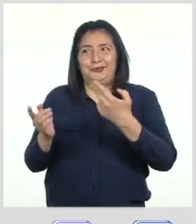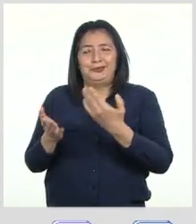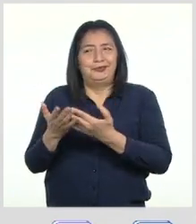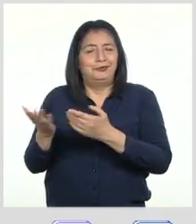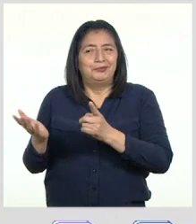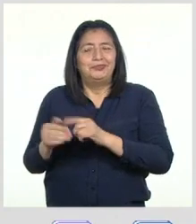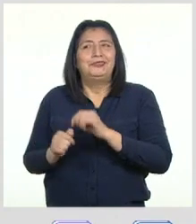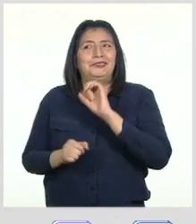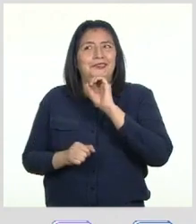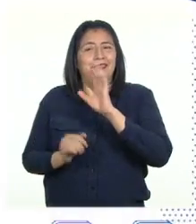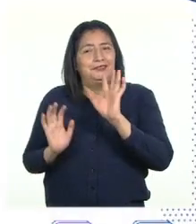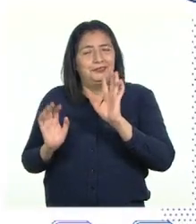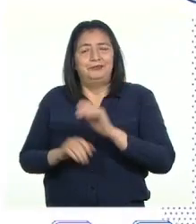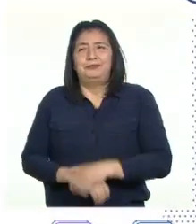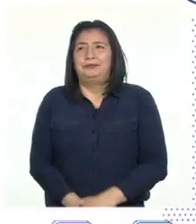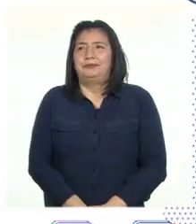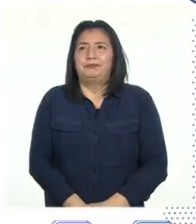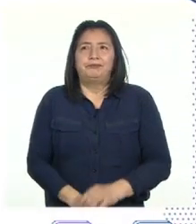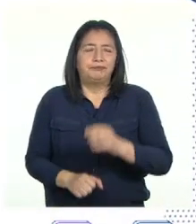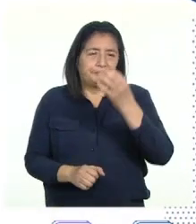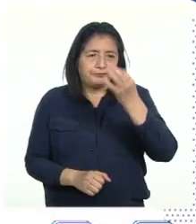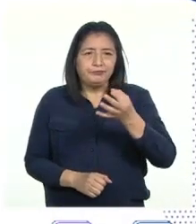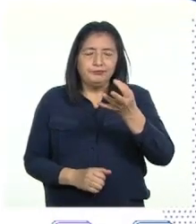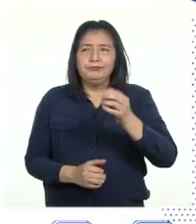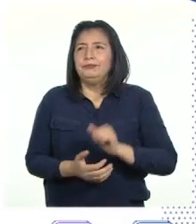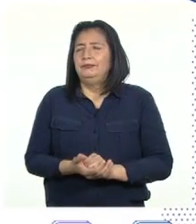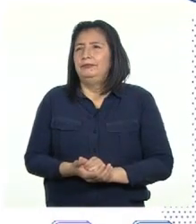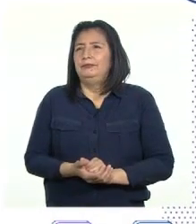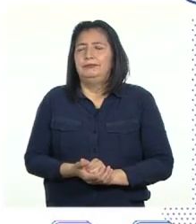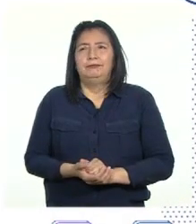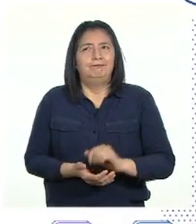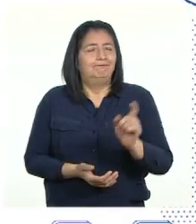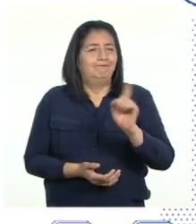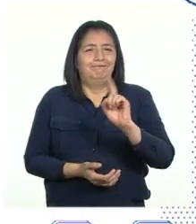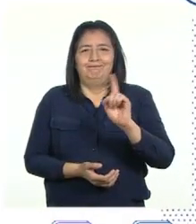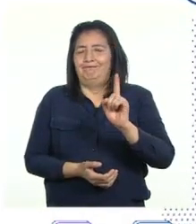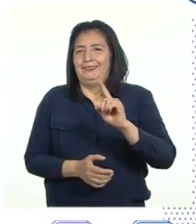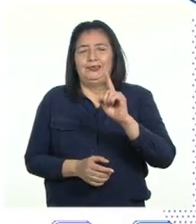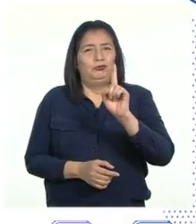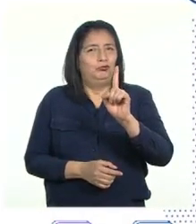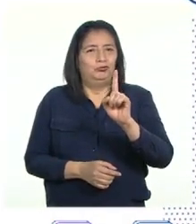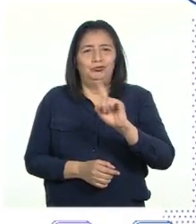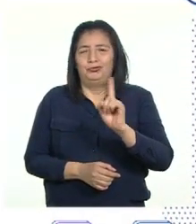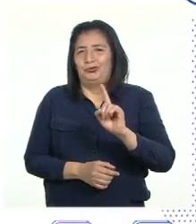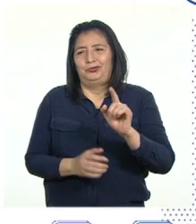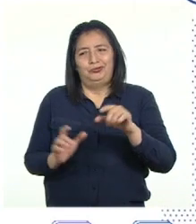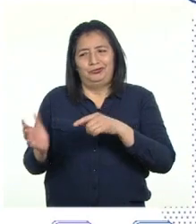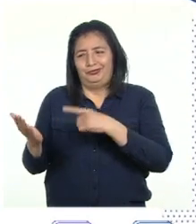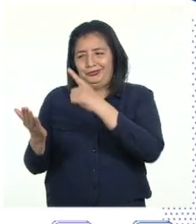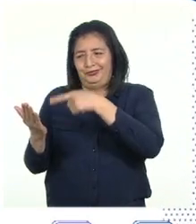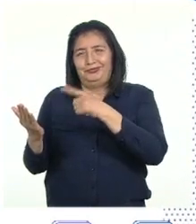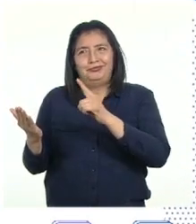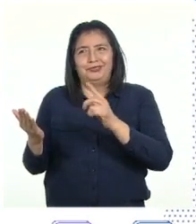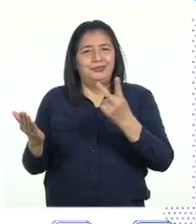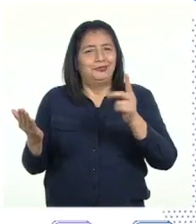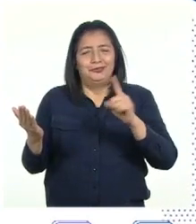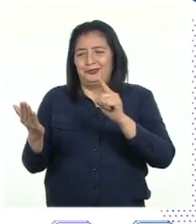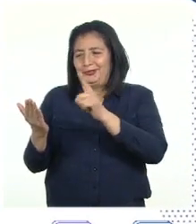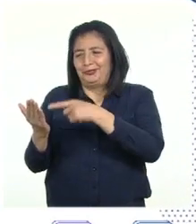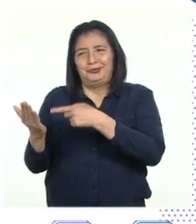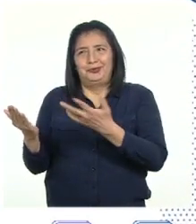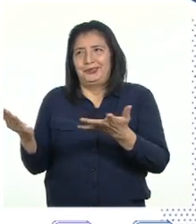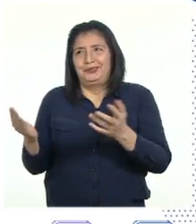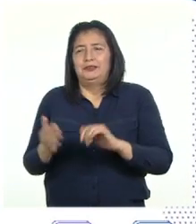que establecimos antes Efectivamente, no se cumplen los pasos uno ni dos Vamos a ver qué